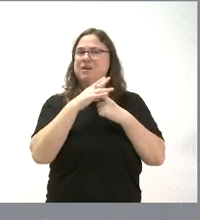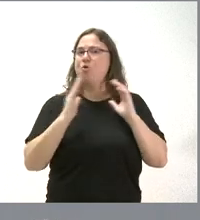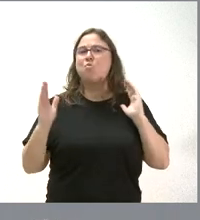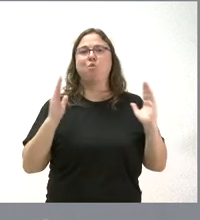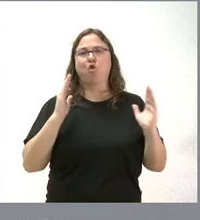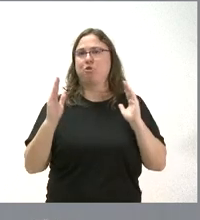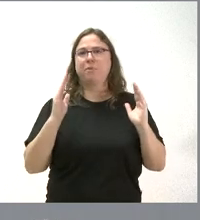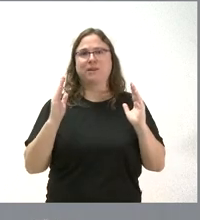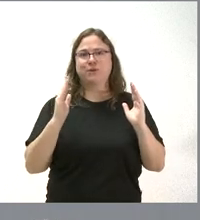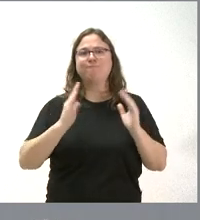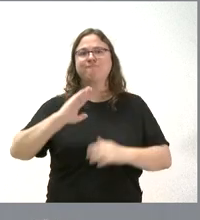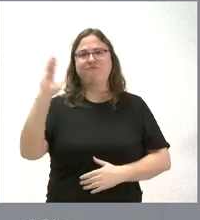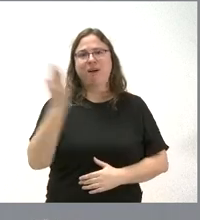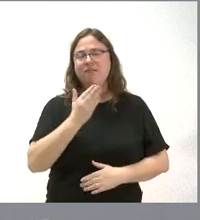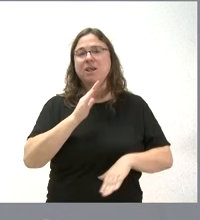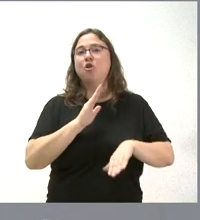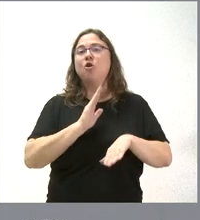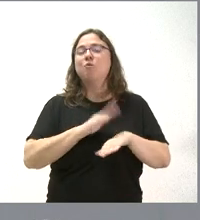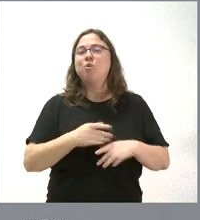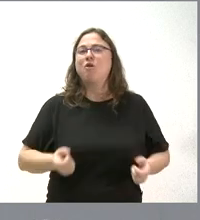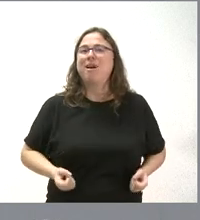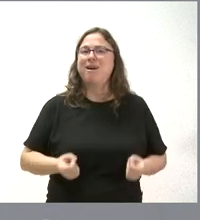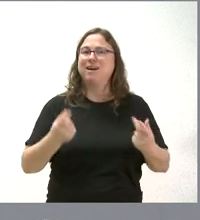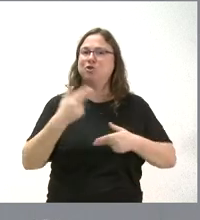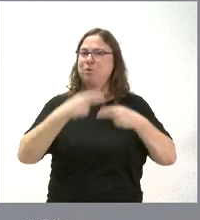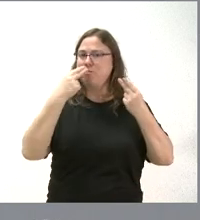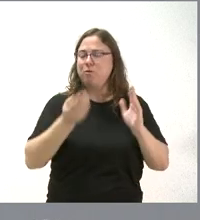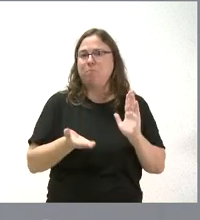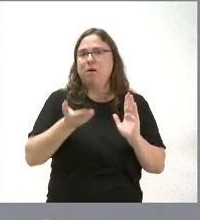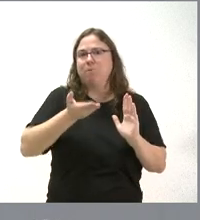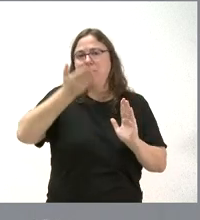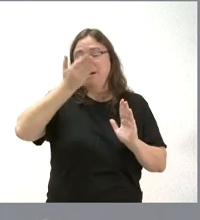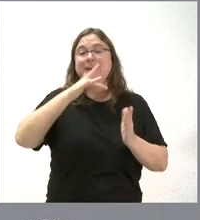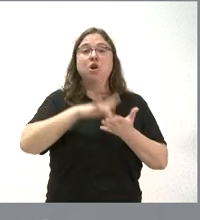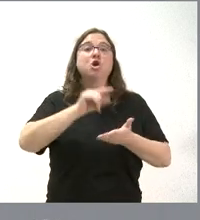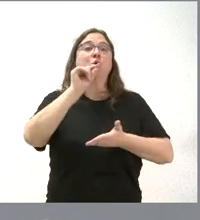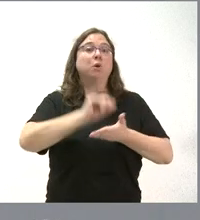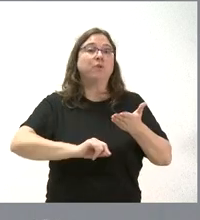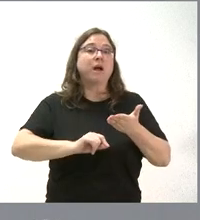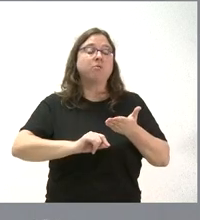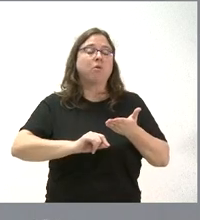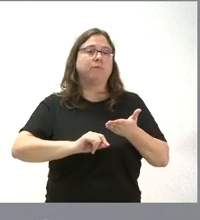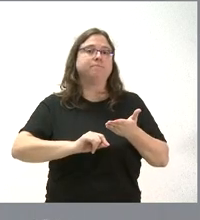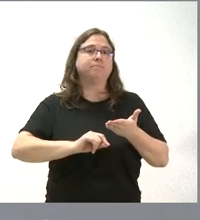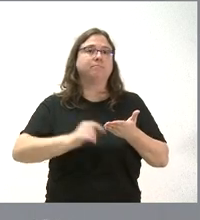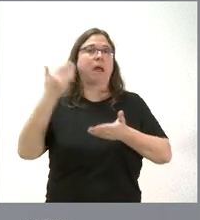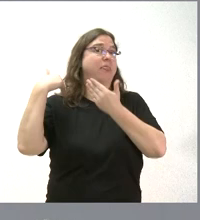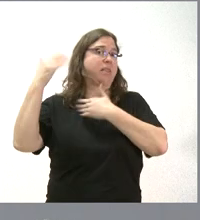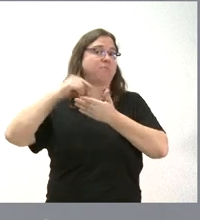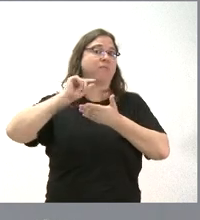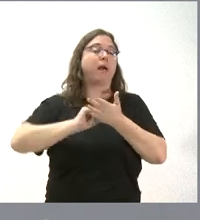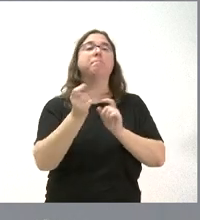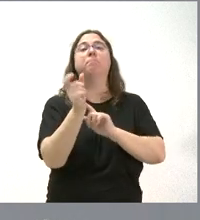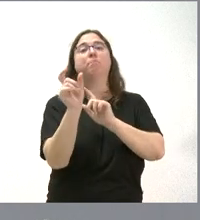lógicamente, afectado muy de lleno por el incremento de los costes en la obra pública y aquellos contratos que se firmaron hace algún tiempo a un precio